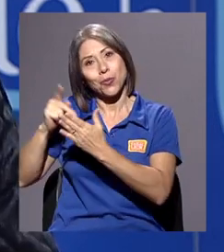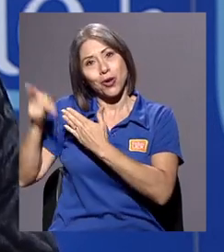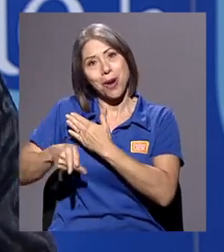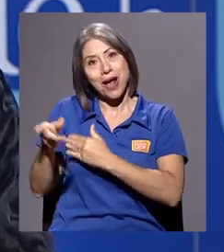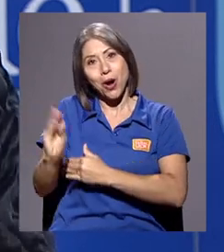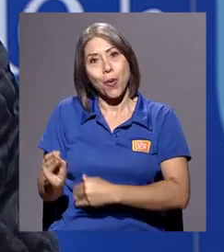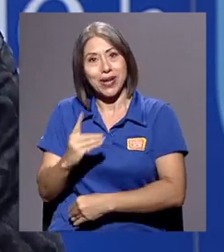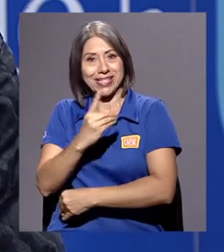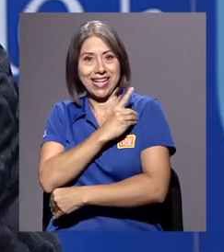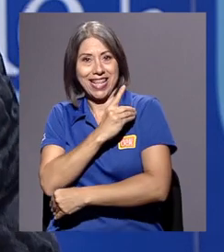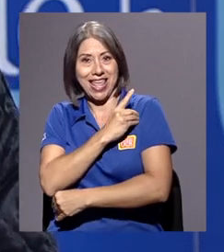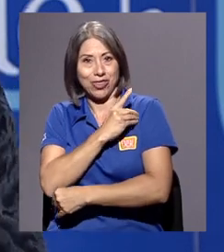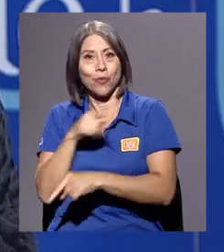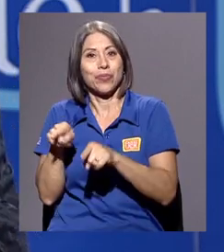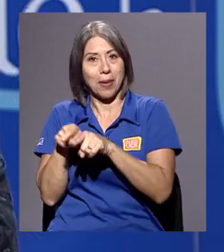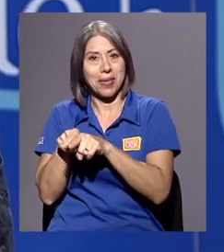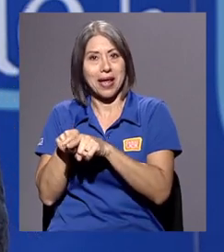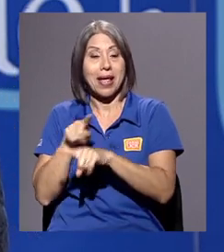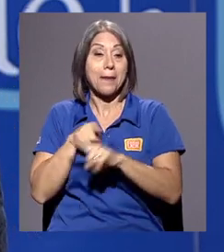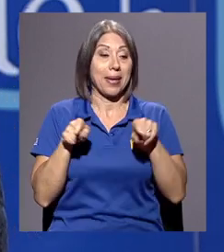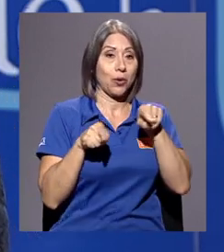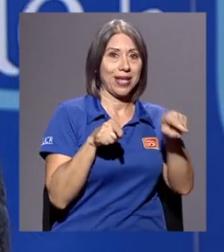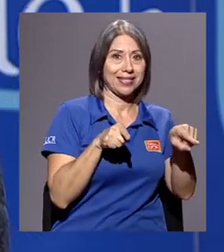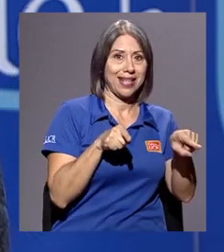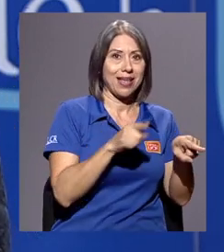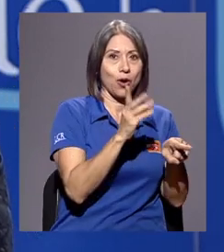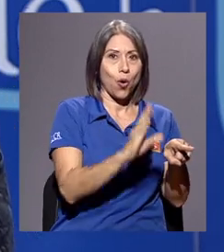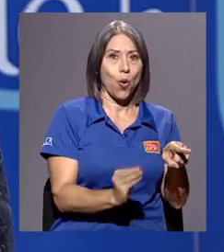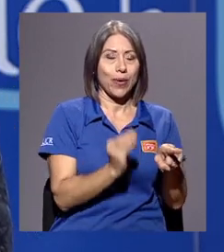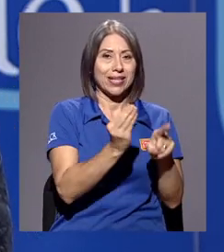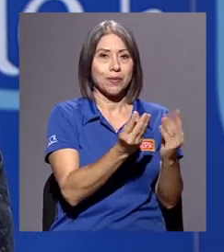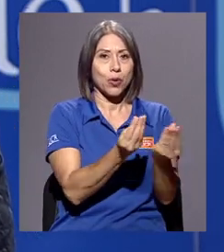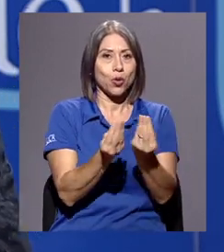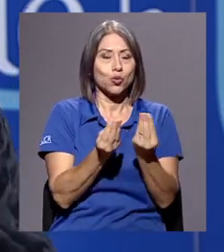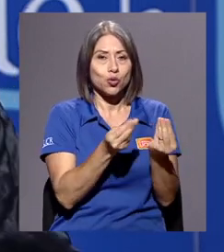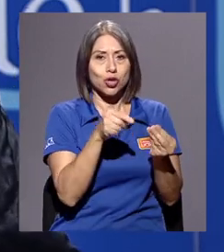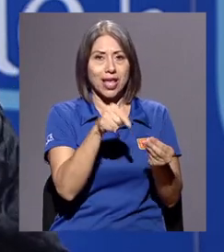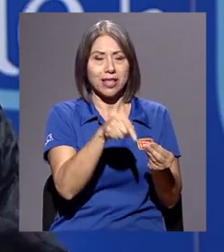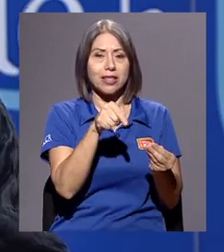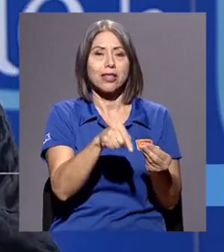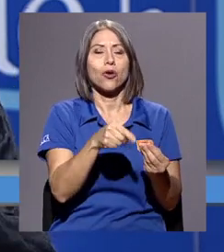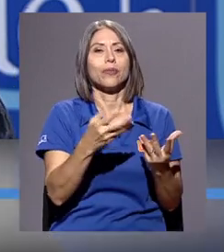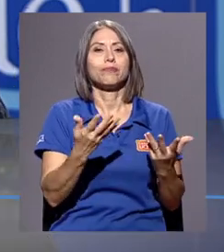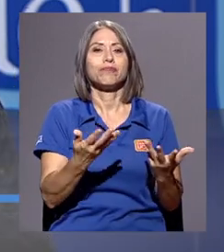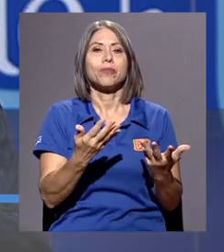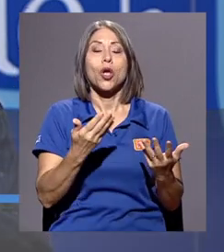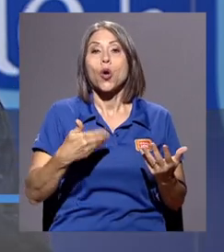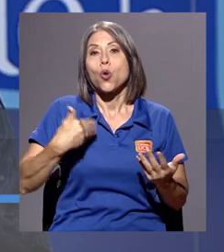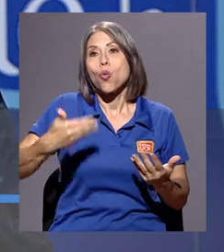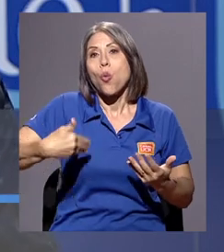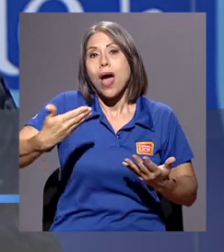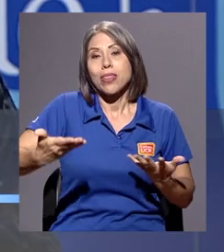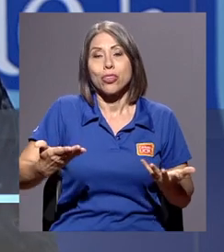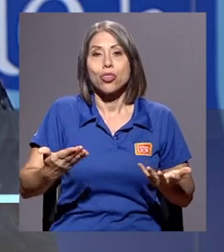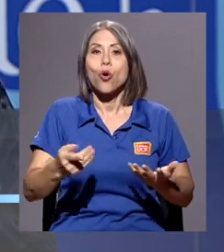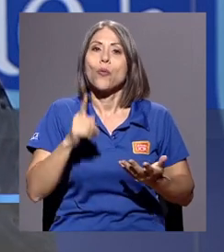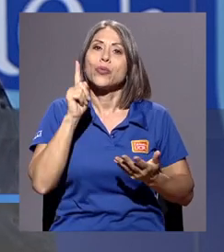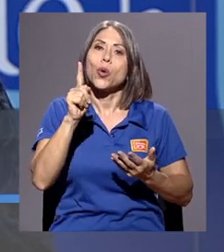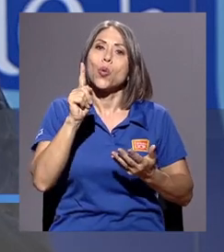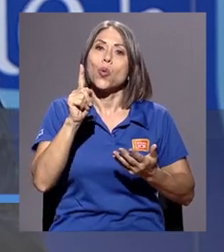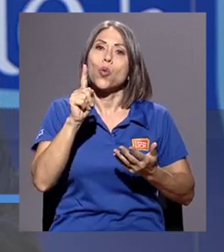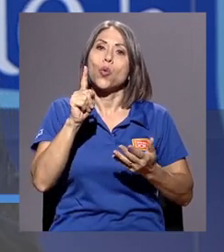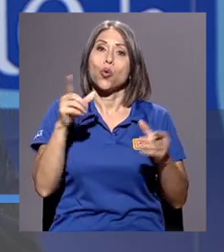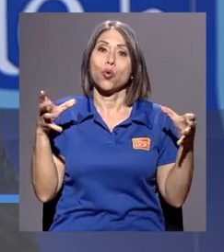es un programa de la escuela, pero Jóvenes Produciendo es un programa que, bueno, cuando una generación llega